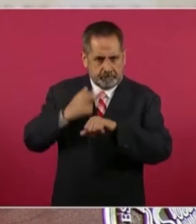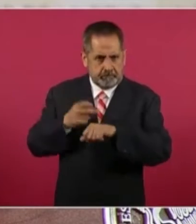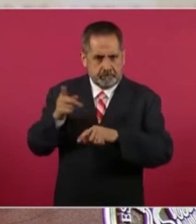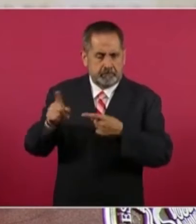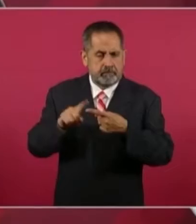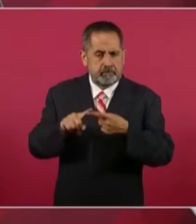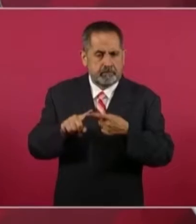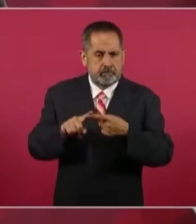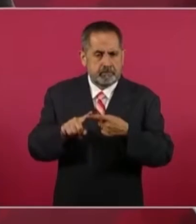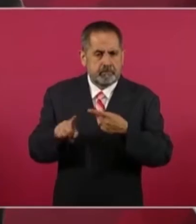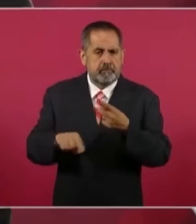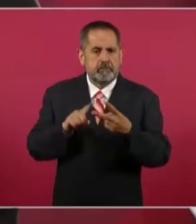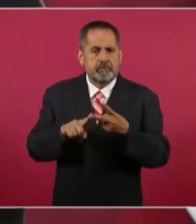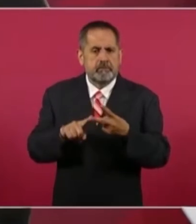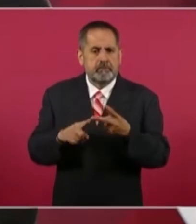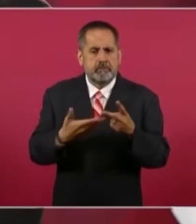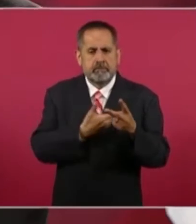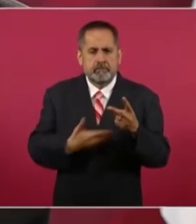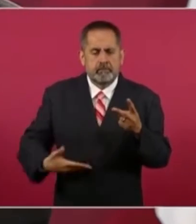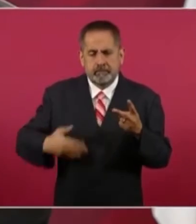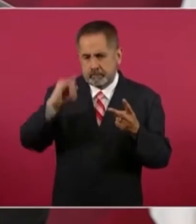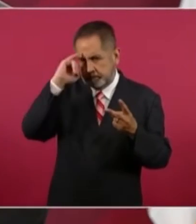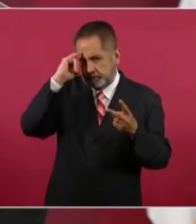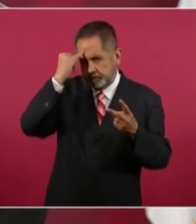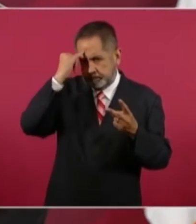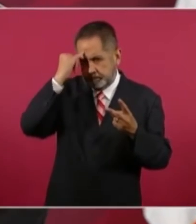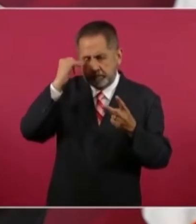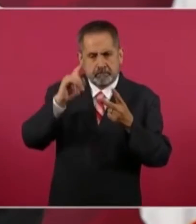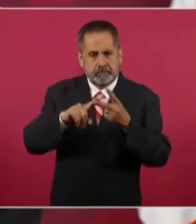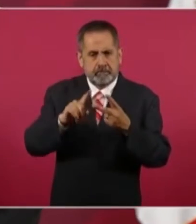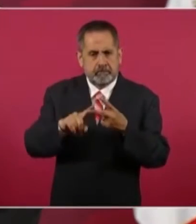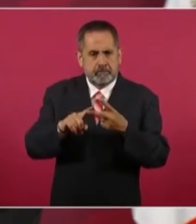al presidente de la India,